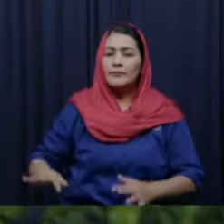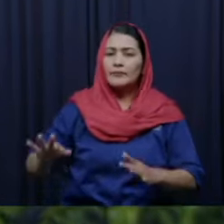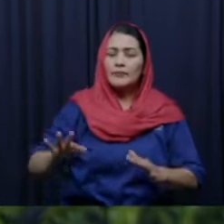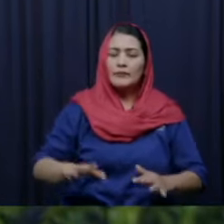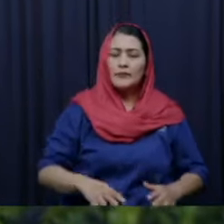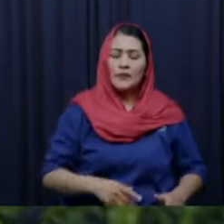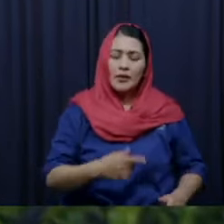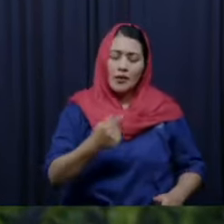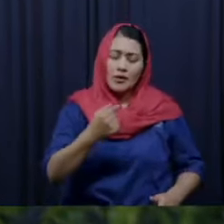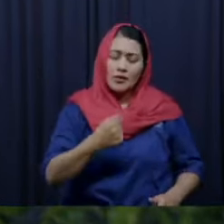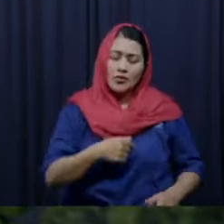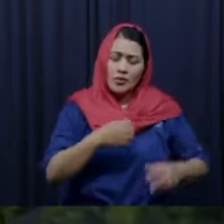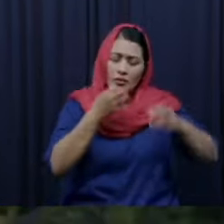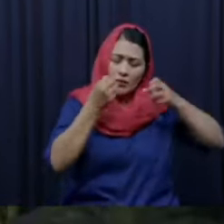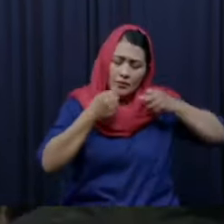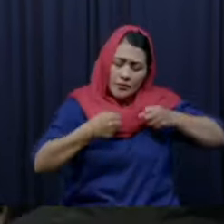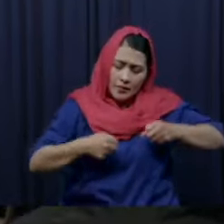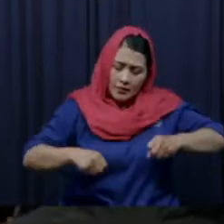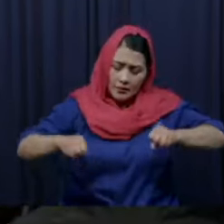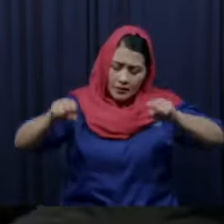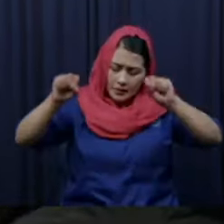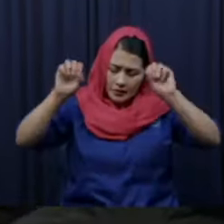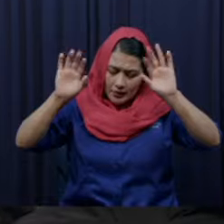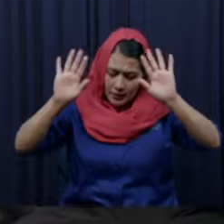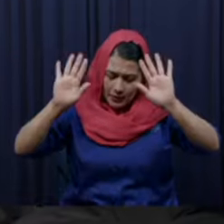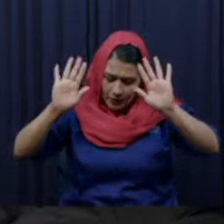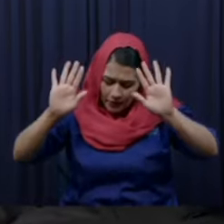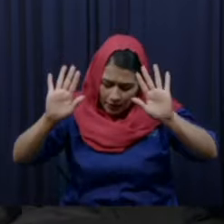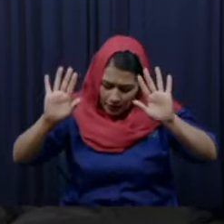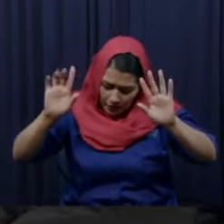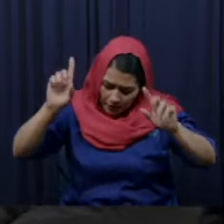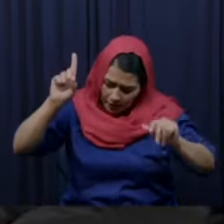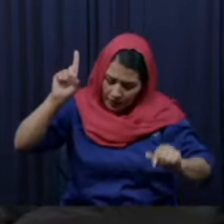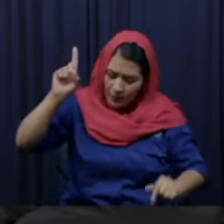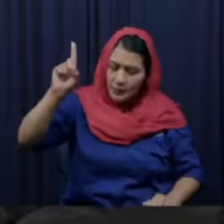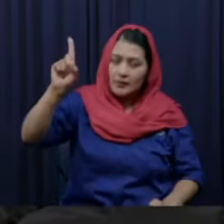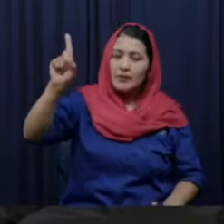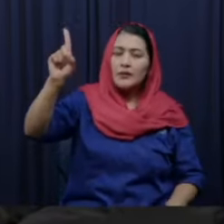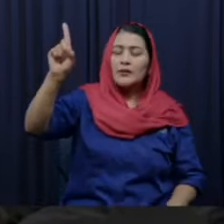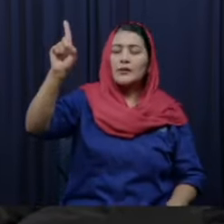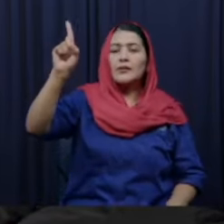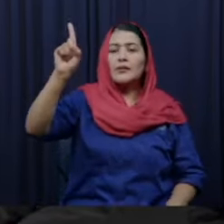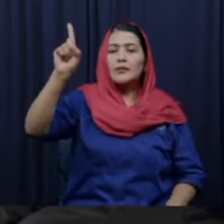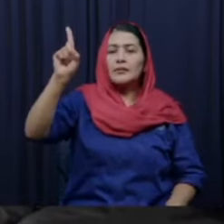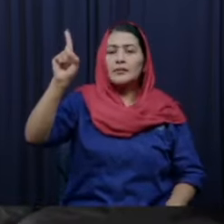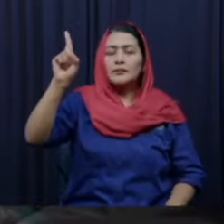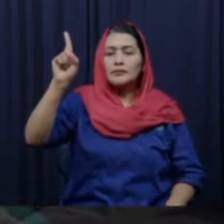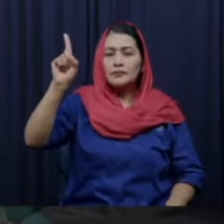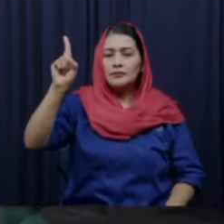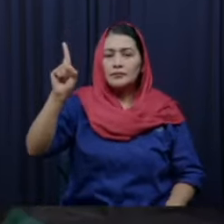yo me rindo a Él